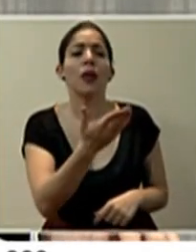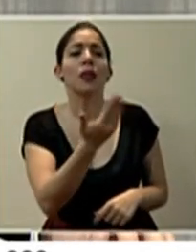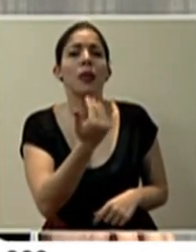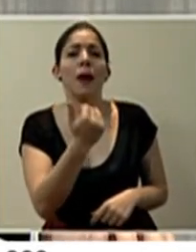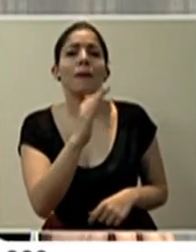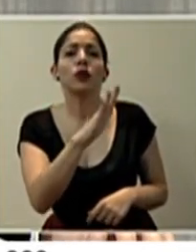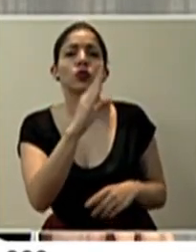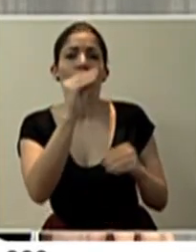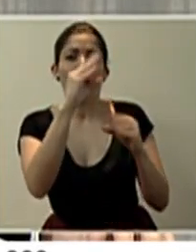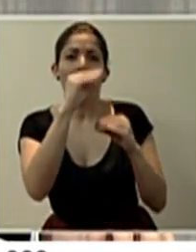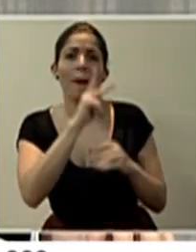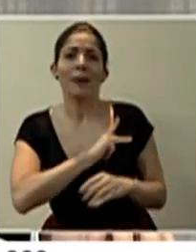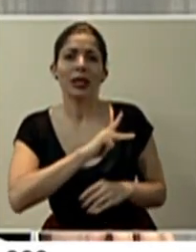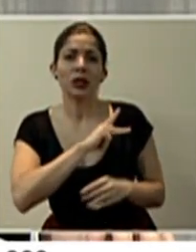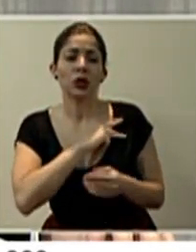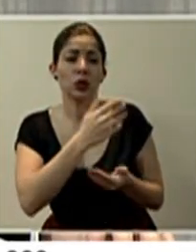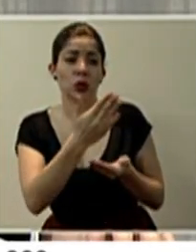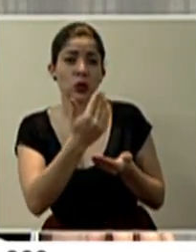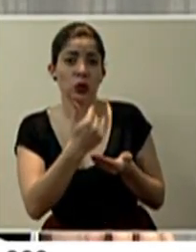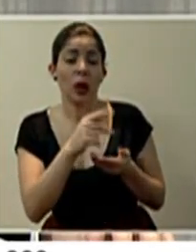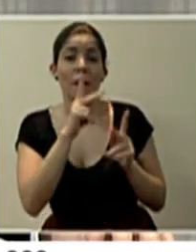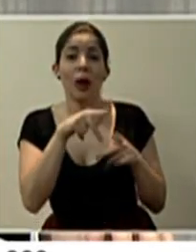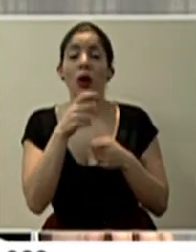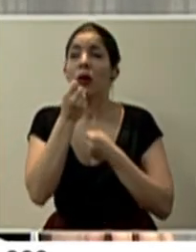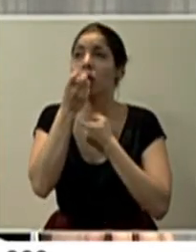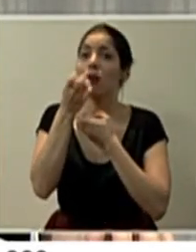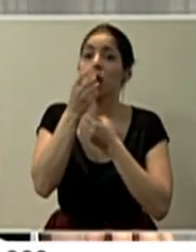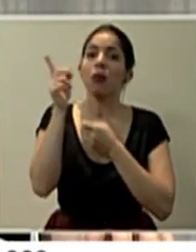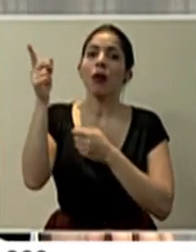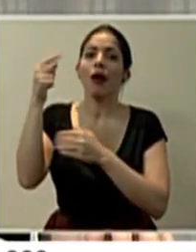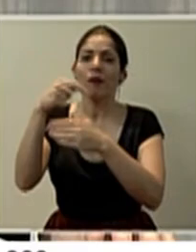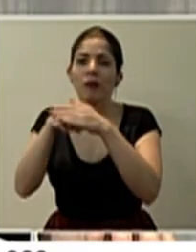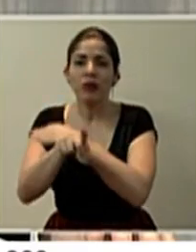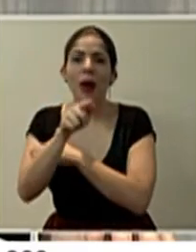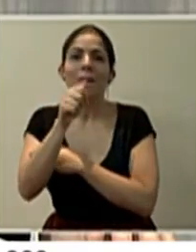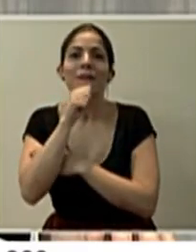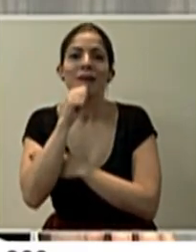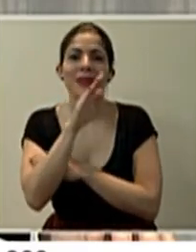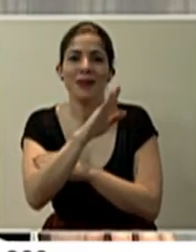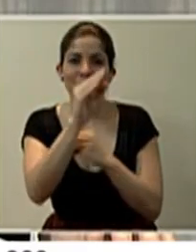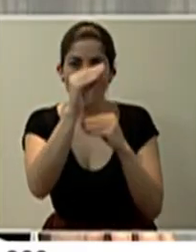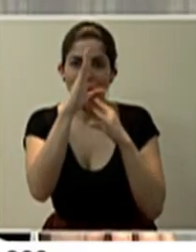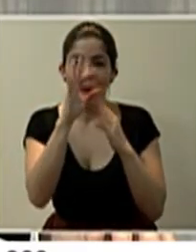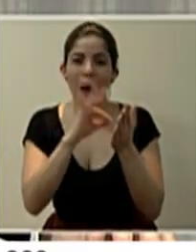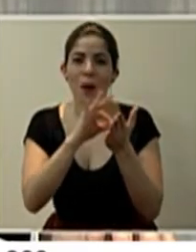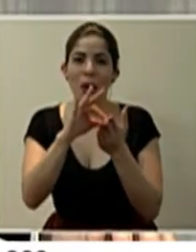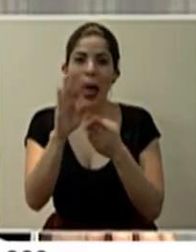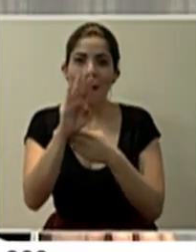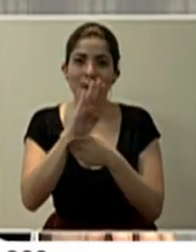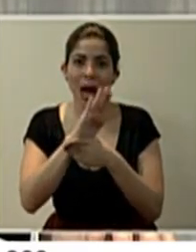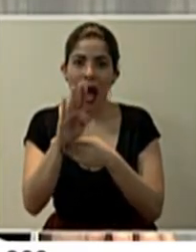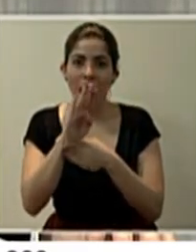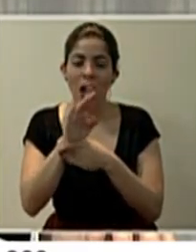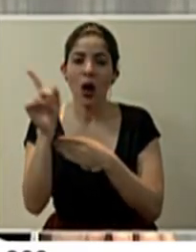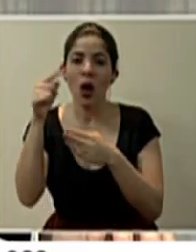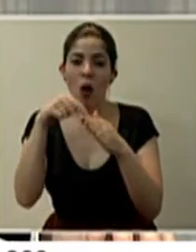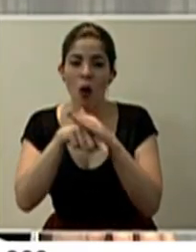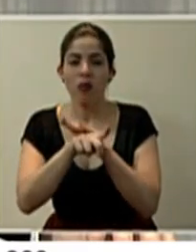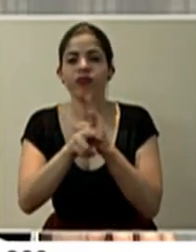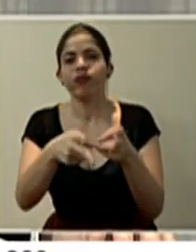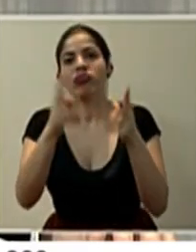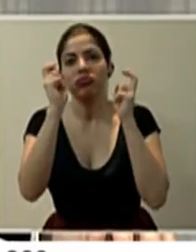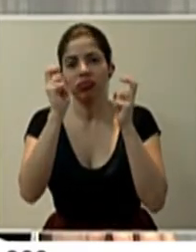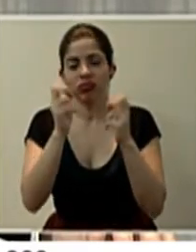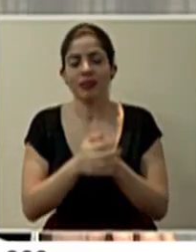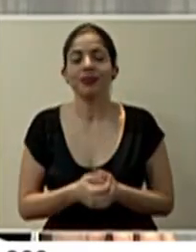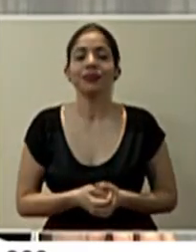serie de datos personales y con estos datos accesan a información privada de las cuentas bancarias y ocurre el